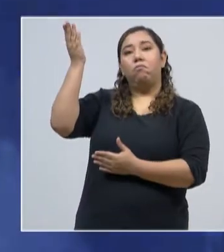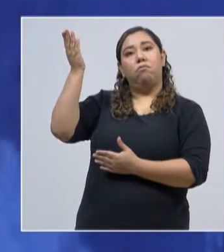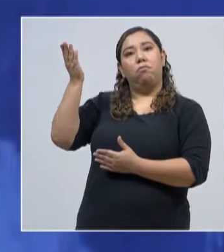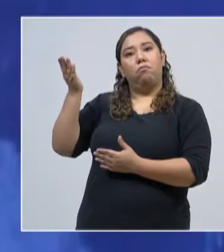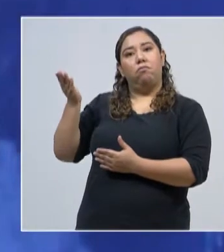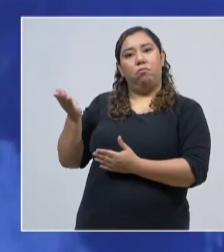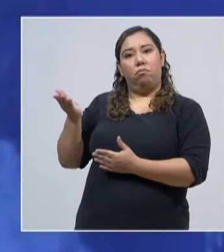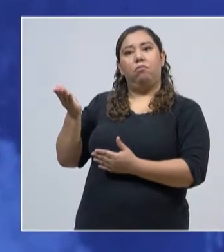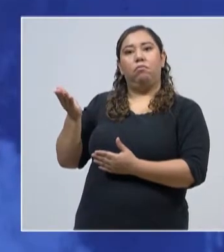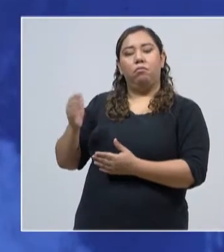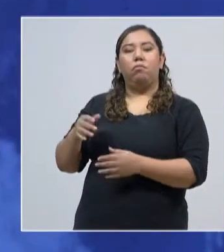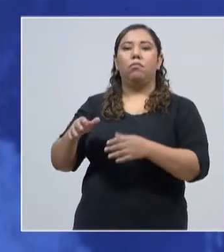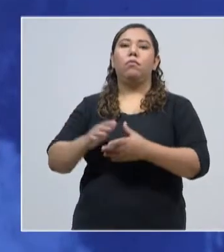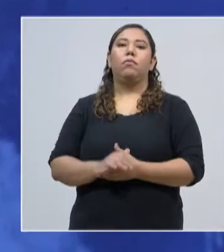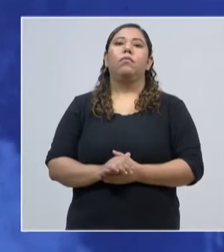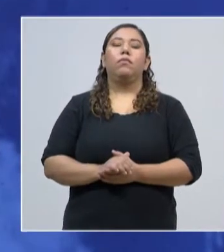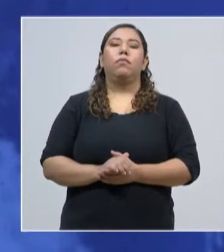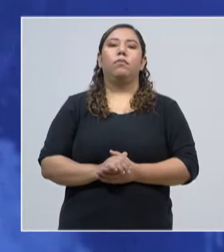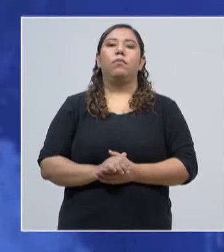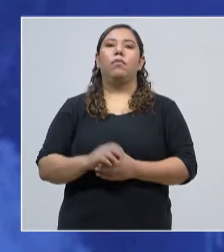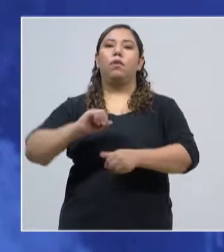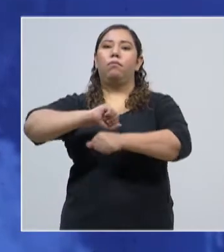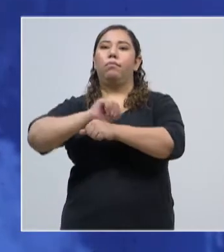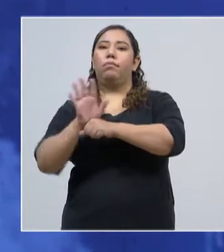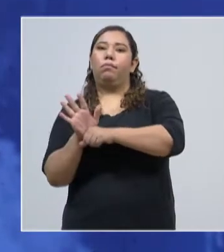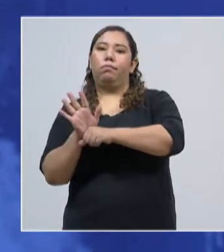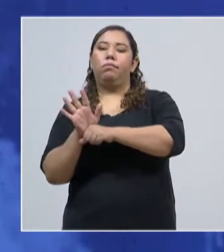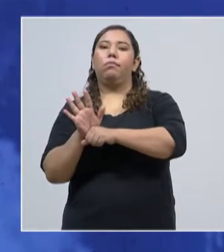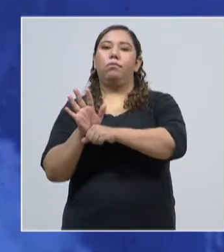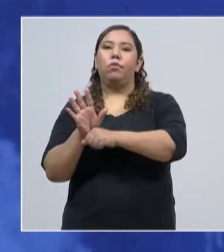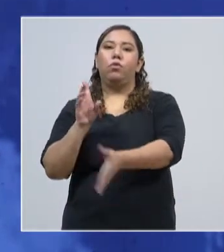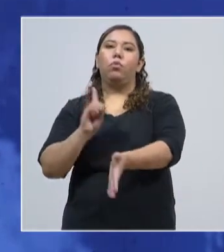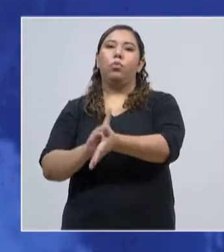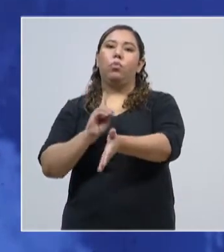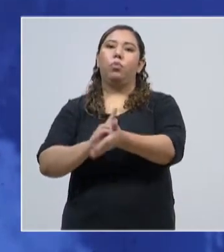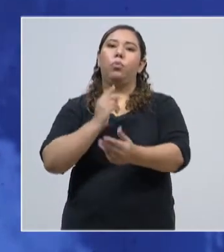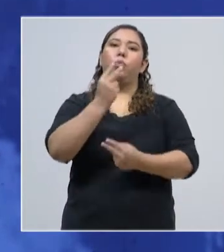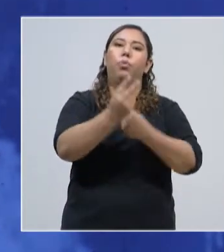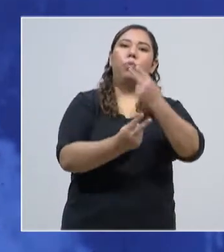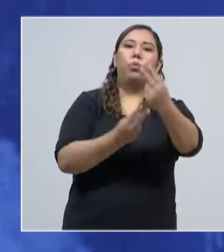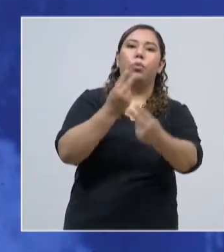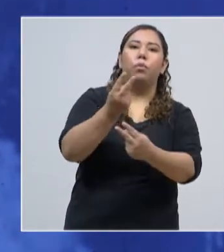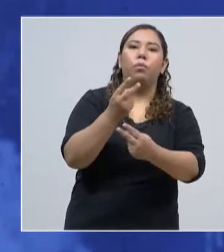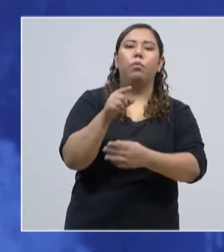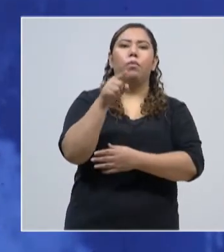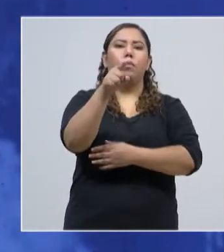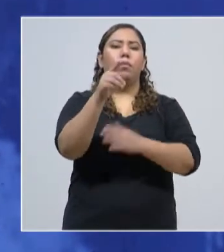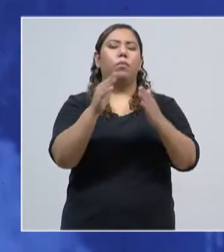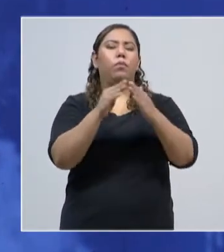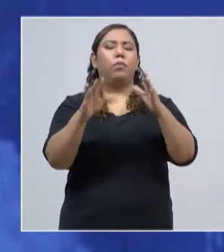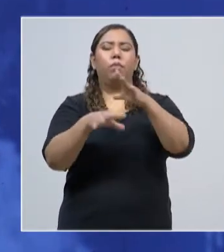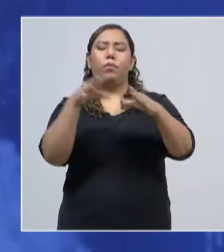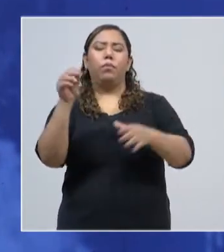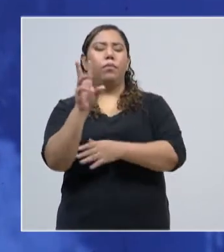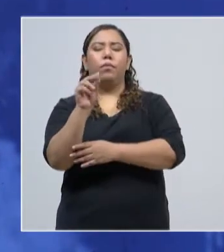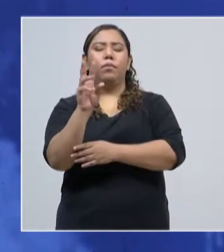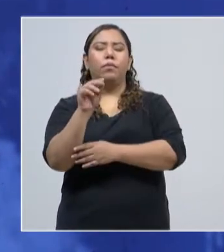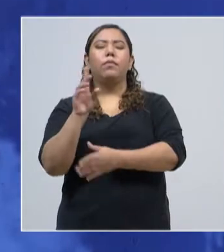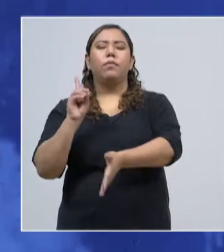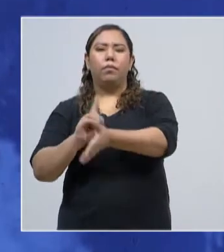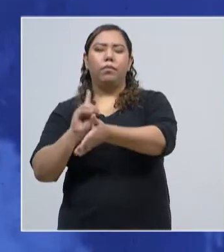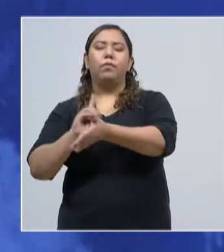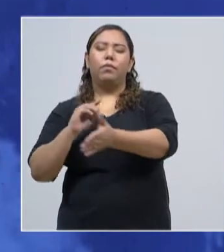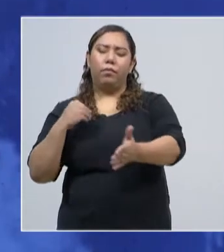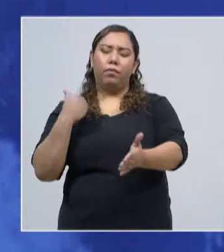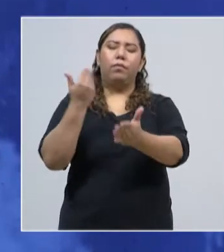municipios estarán las brigadas contra el COVID, visitando su barrio, su colonia, su comunidad, para que usted no salga de su casa y lleguen los médicos a atenderle